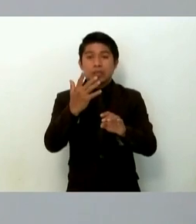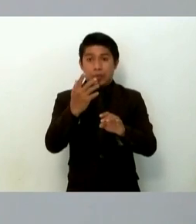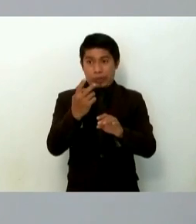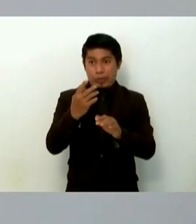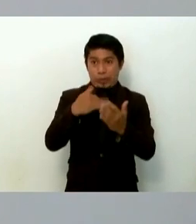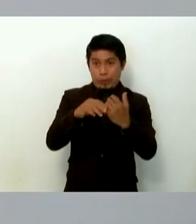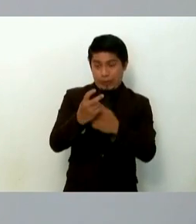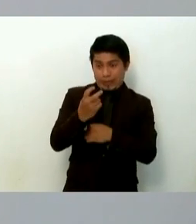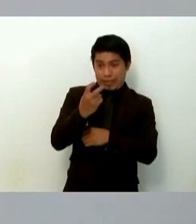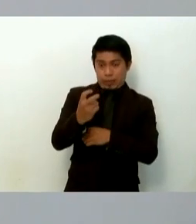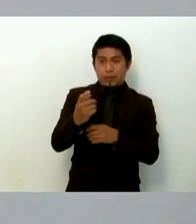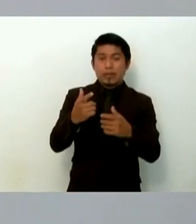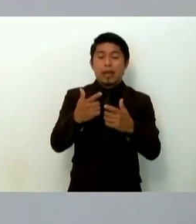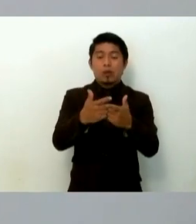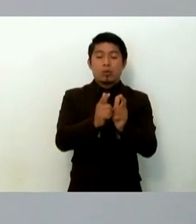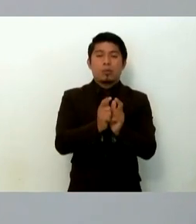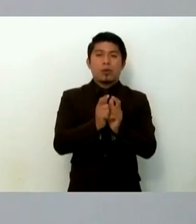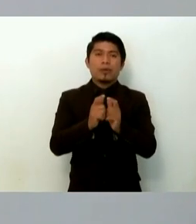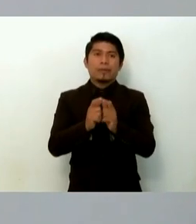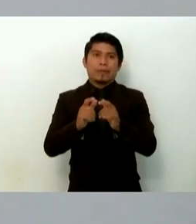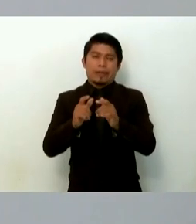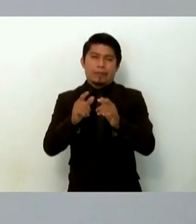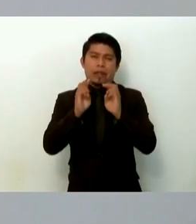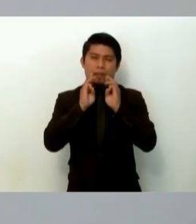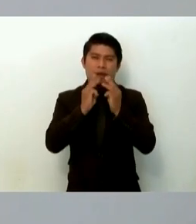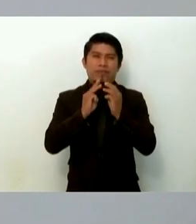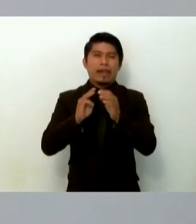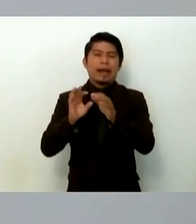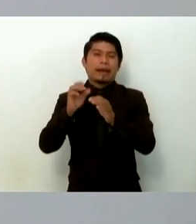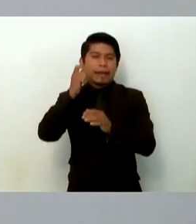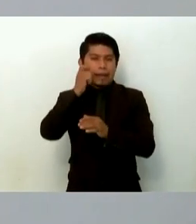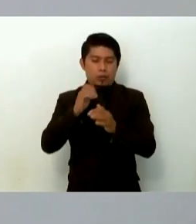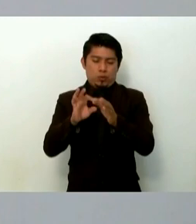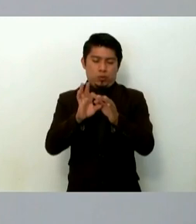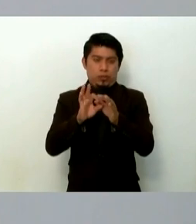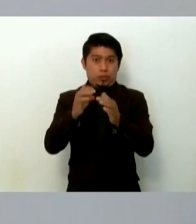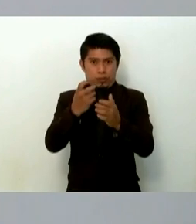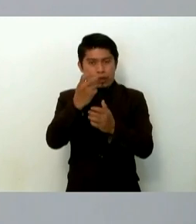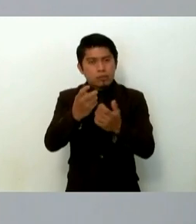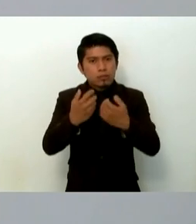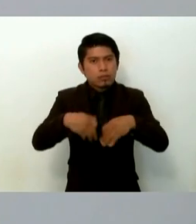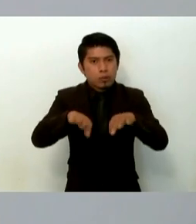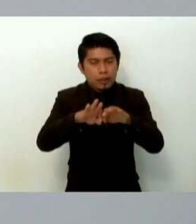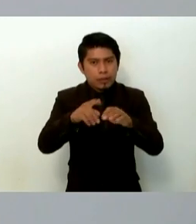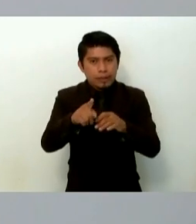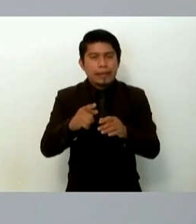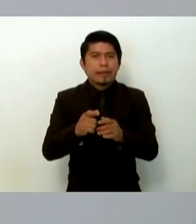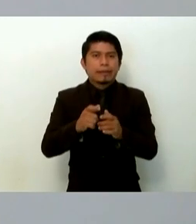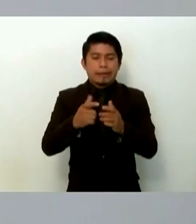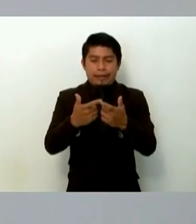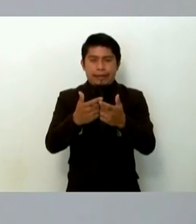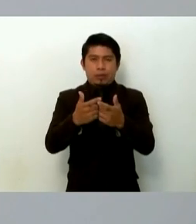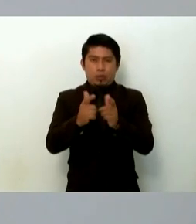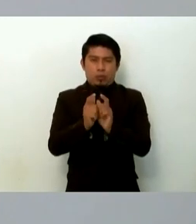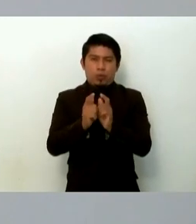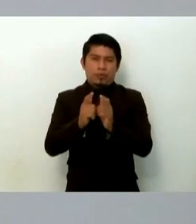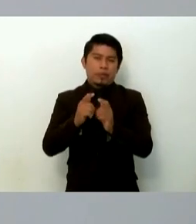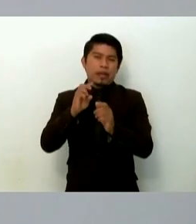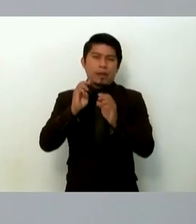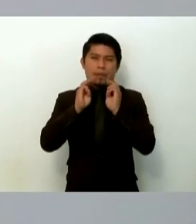estos corresponden a guerreros unidos este es el árbol delictivo fundamental de guerreros unidos